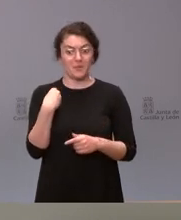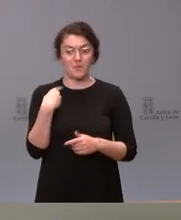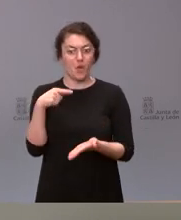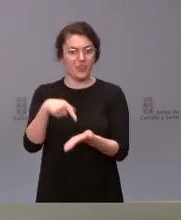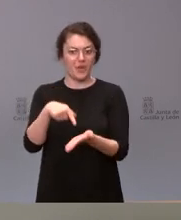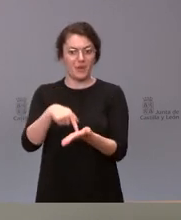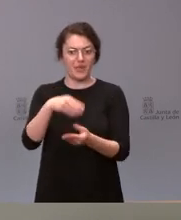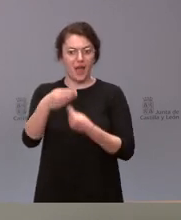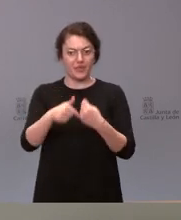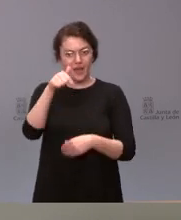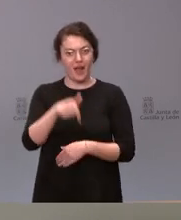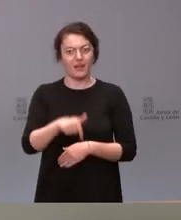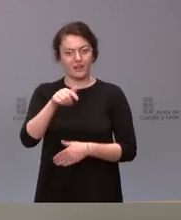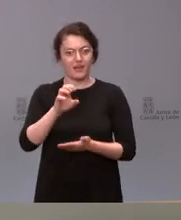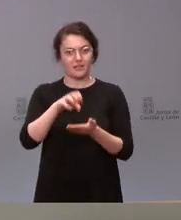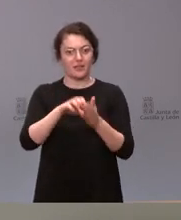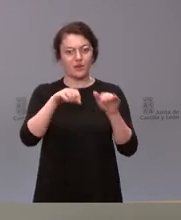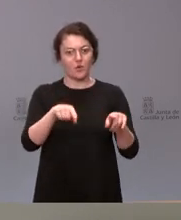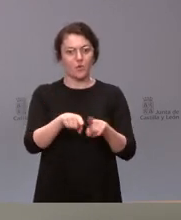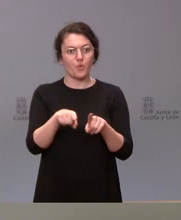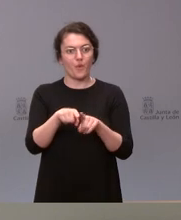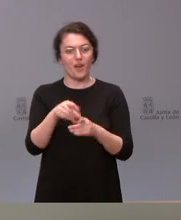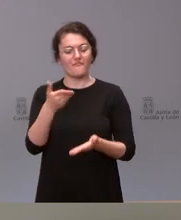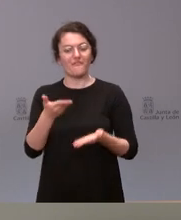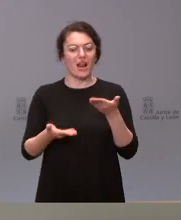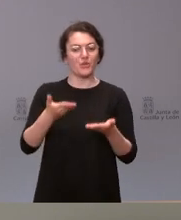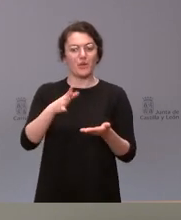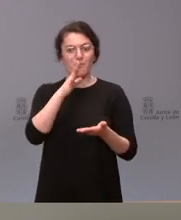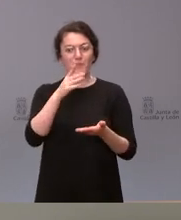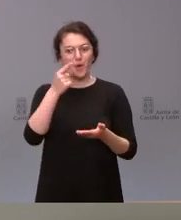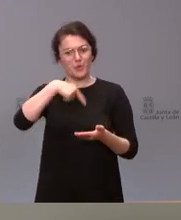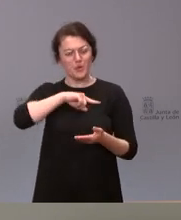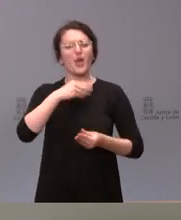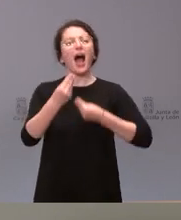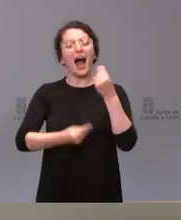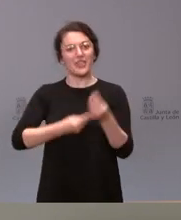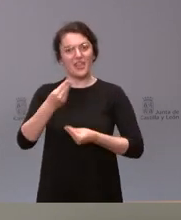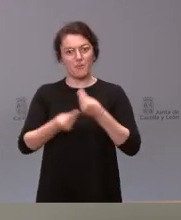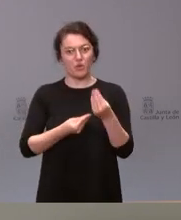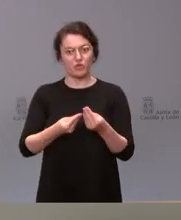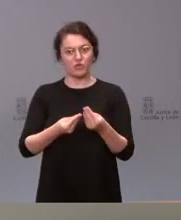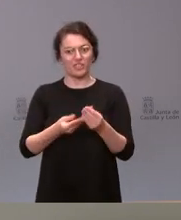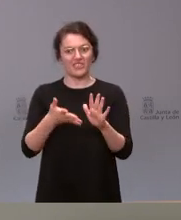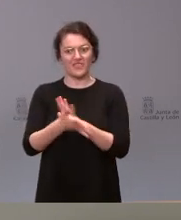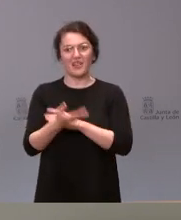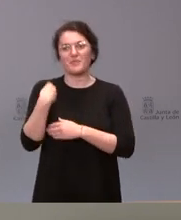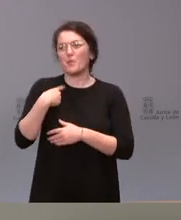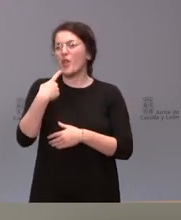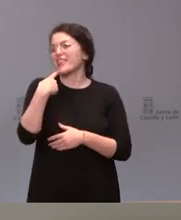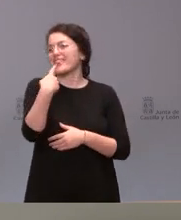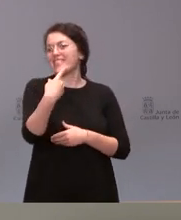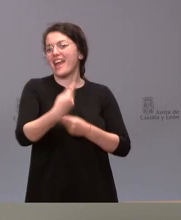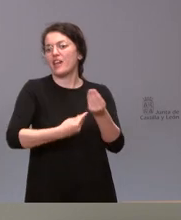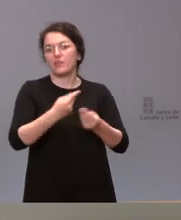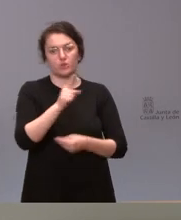Castilla y León que se nos pueda valorar por nuestras actuaciones no por lo que algunos digan que vamos a hacer ¿no? y